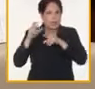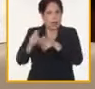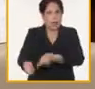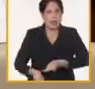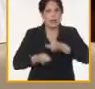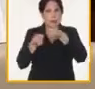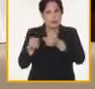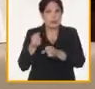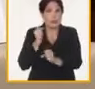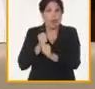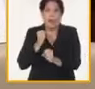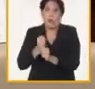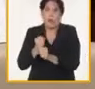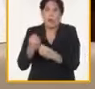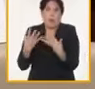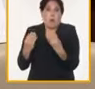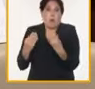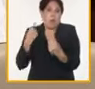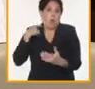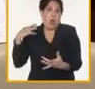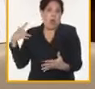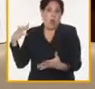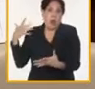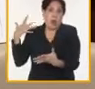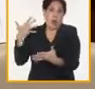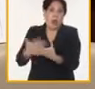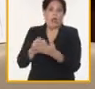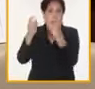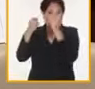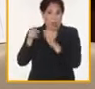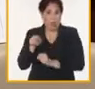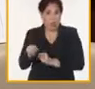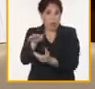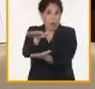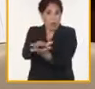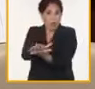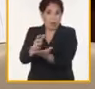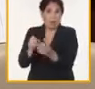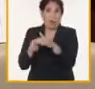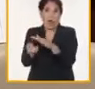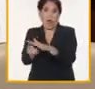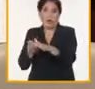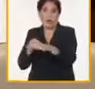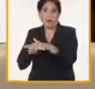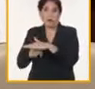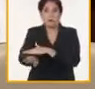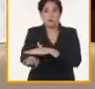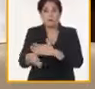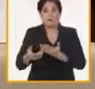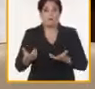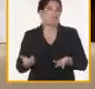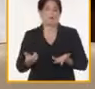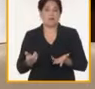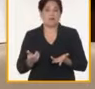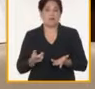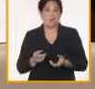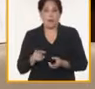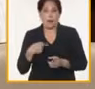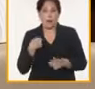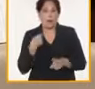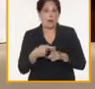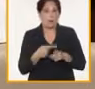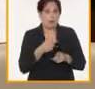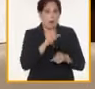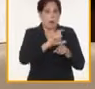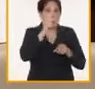ha trabajado mucho durante muchos años, hay muchos resultados que han dado, que son reales, que están